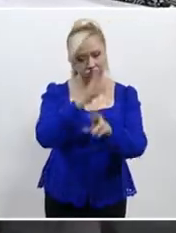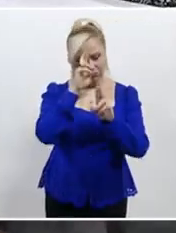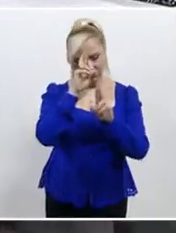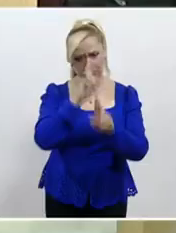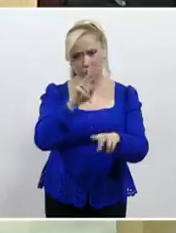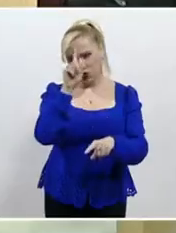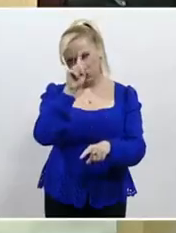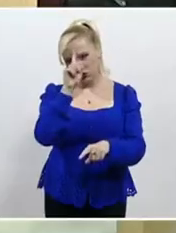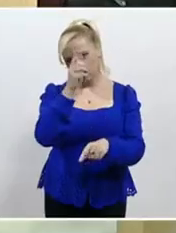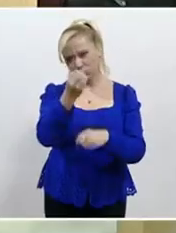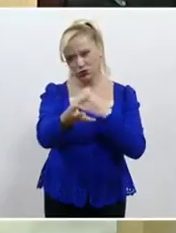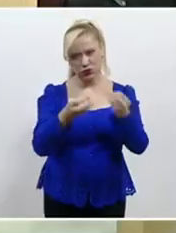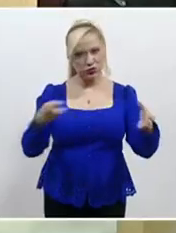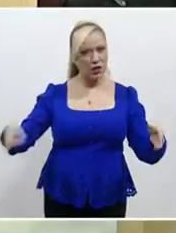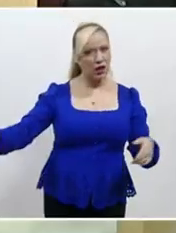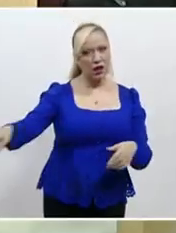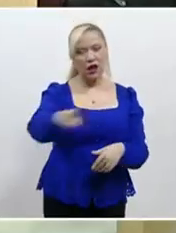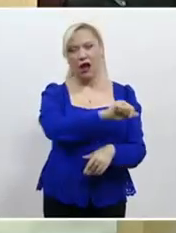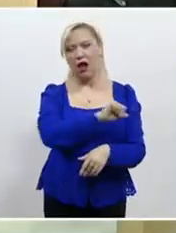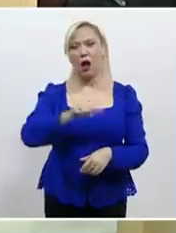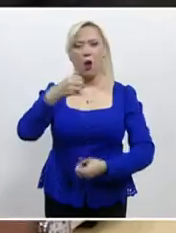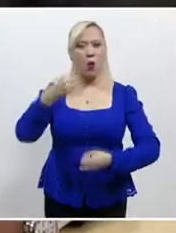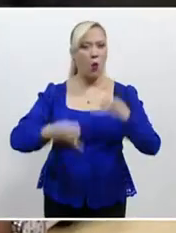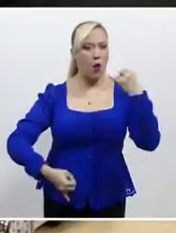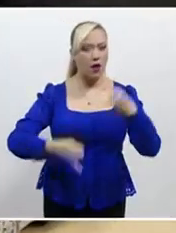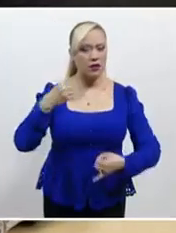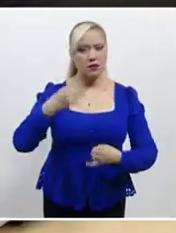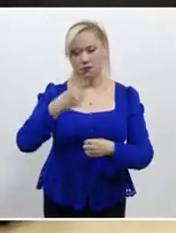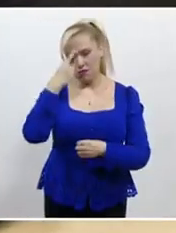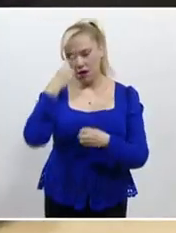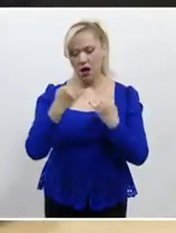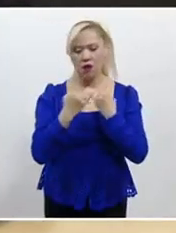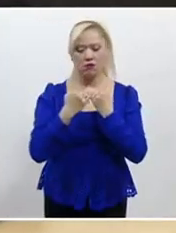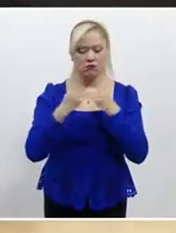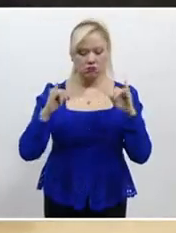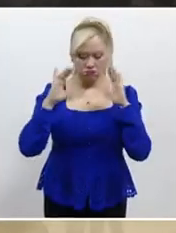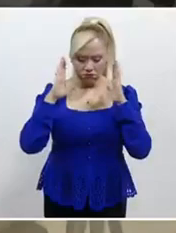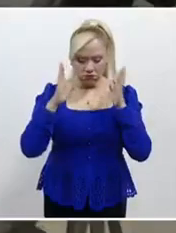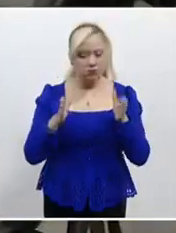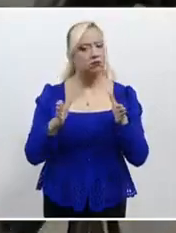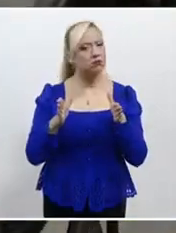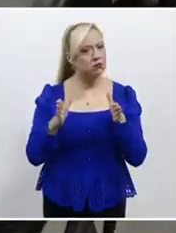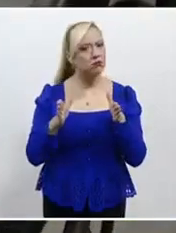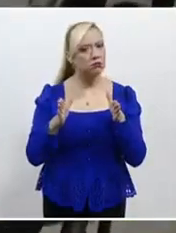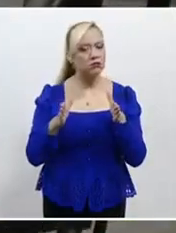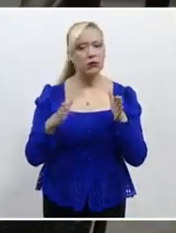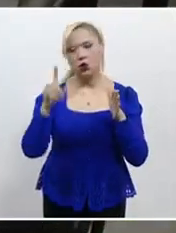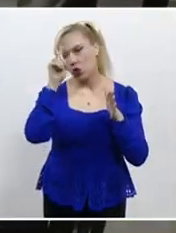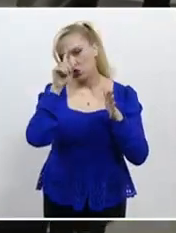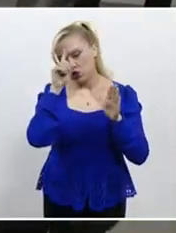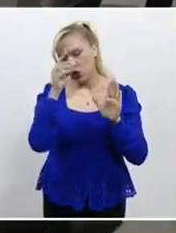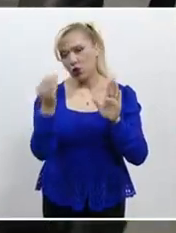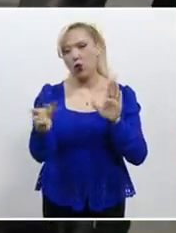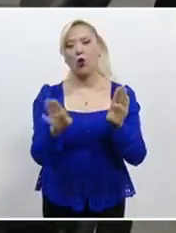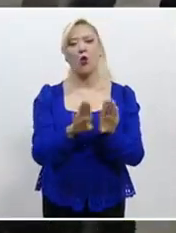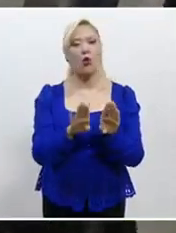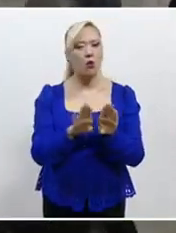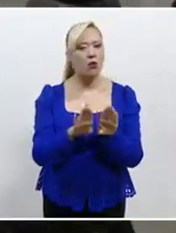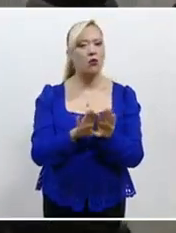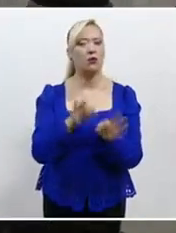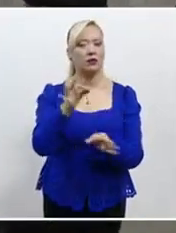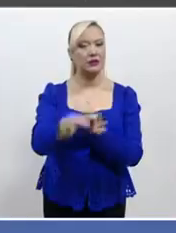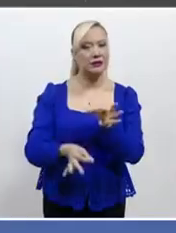criterios orientadores que rigen la conducta de jueces con independencia y establece valores que guían la función de la justicia